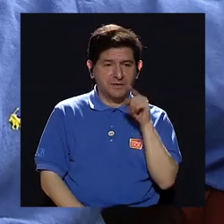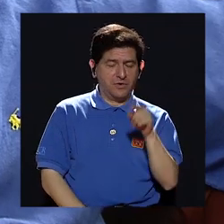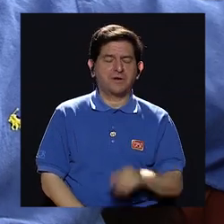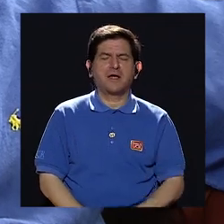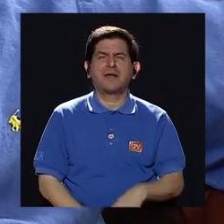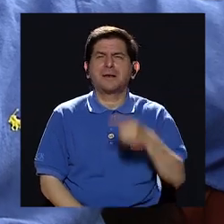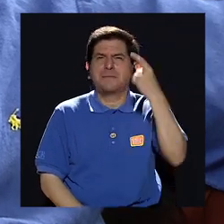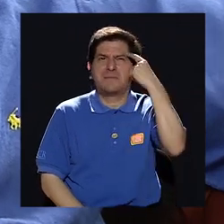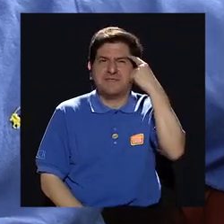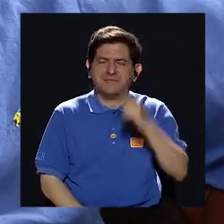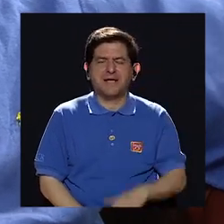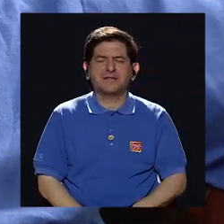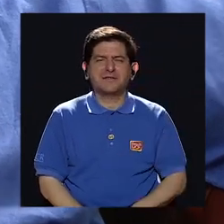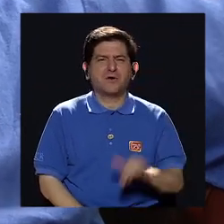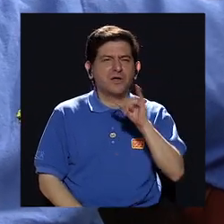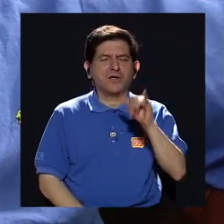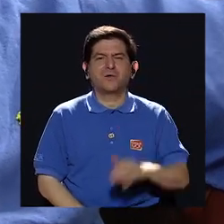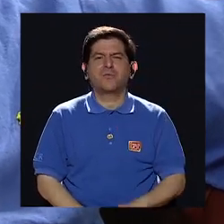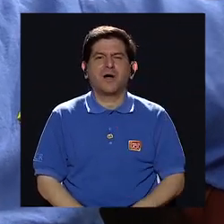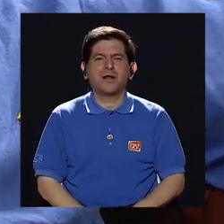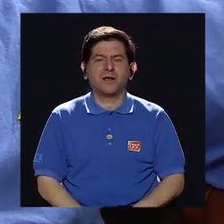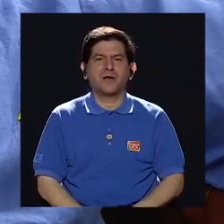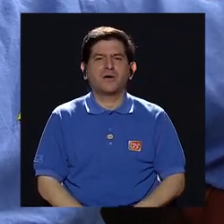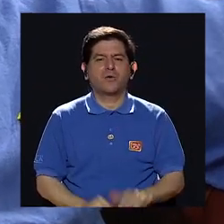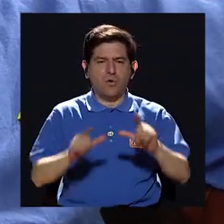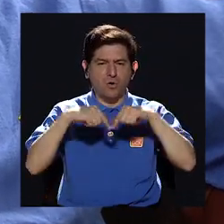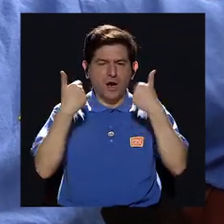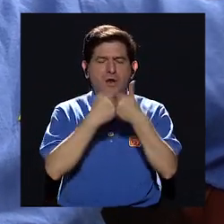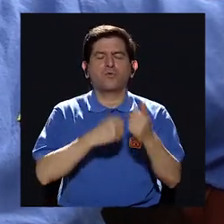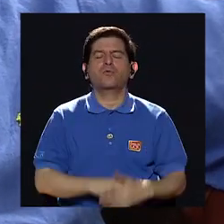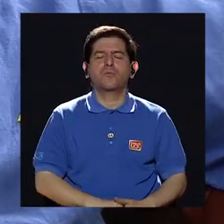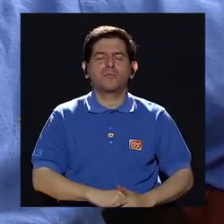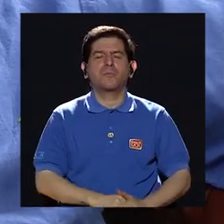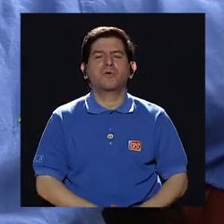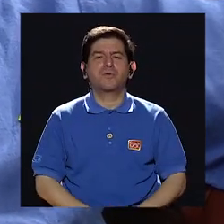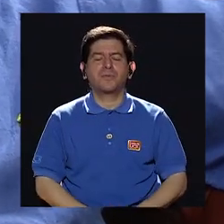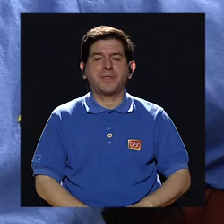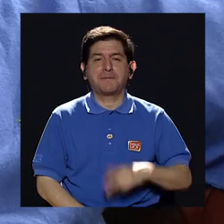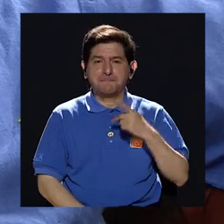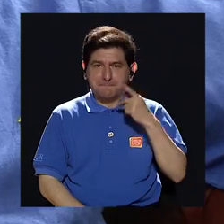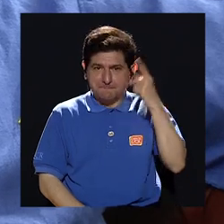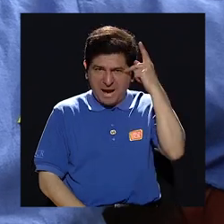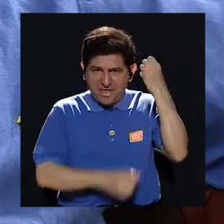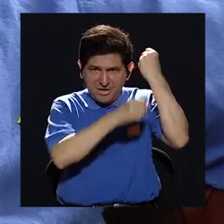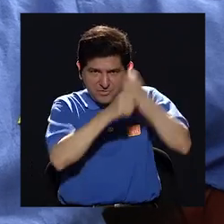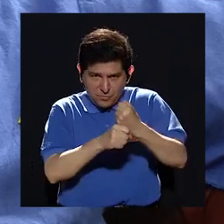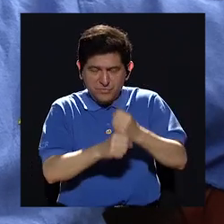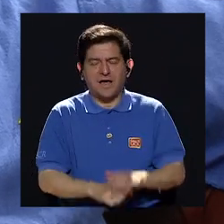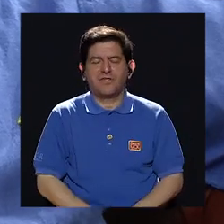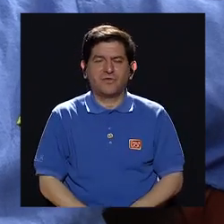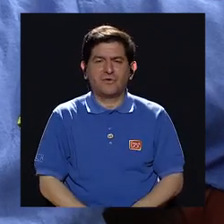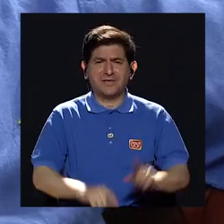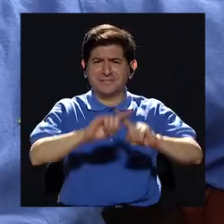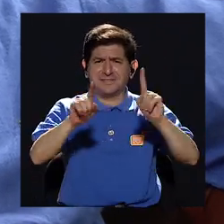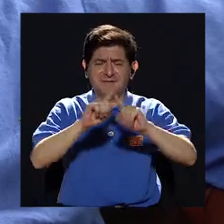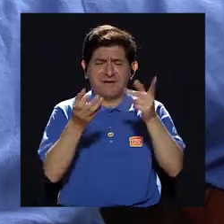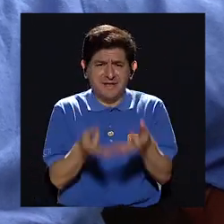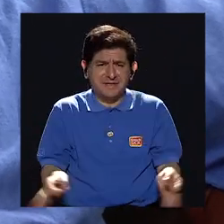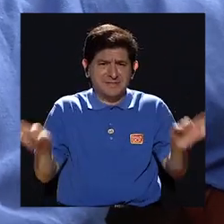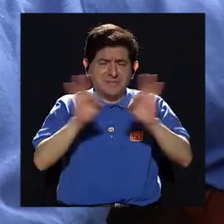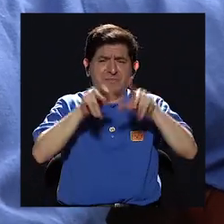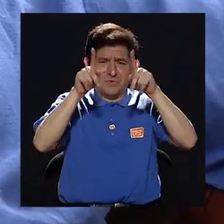de los Estados Unidos, con Washington, con Jefferson, con Madison, con Hamilton, con Adams.